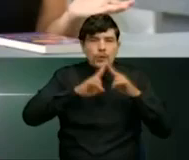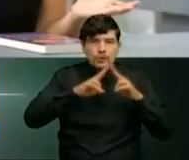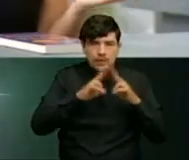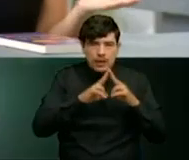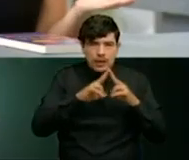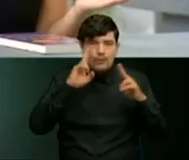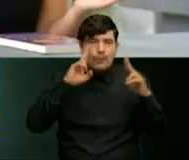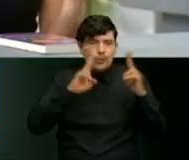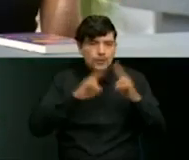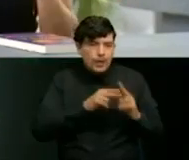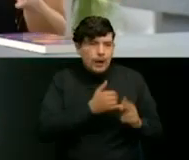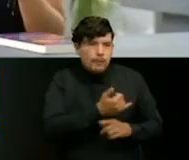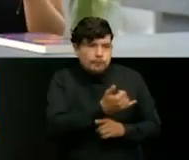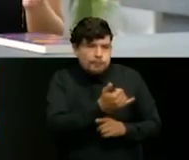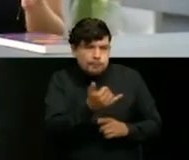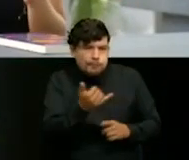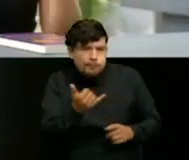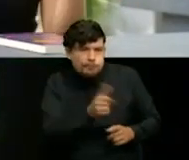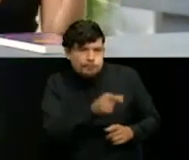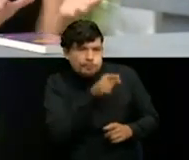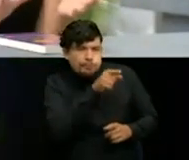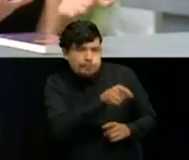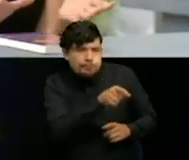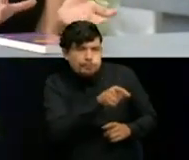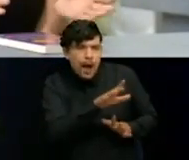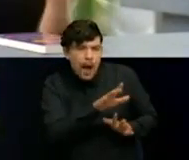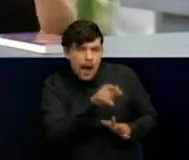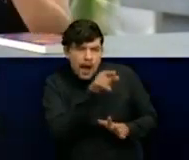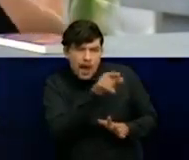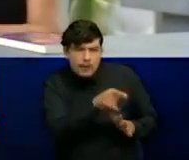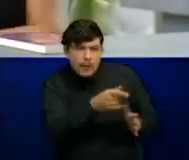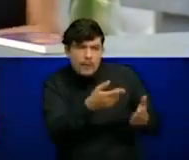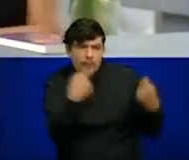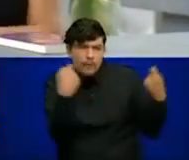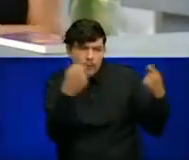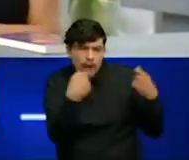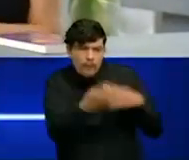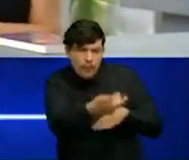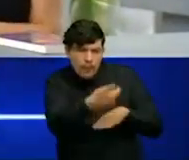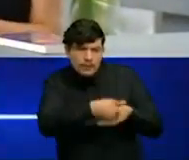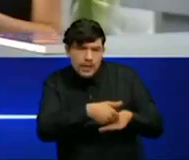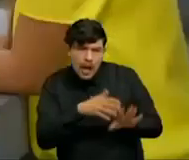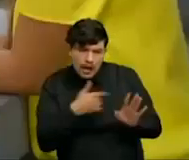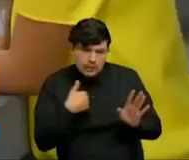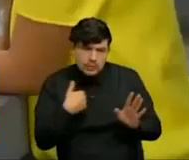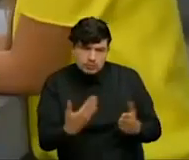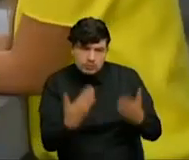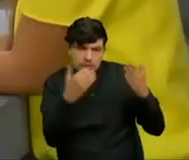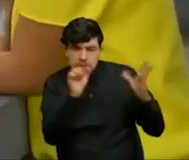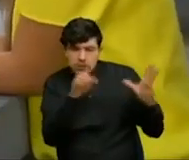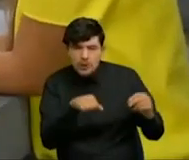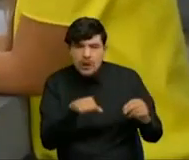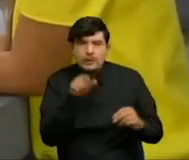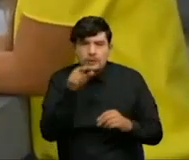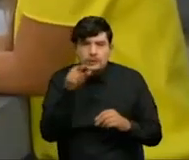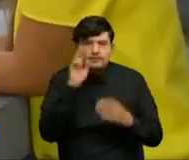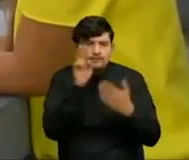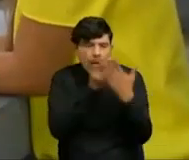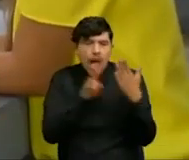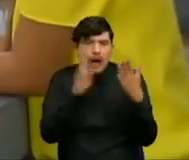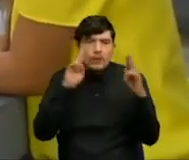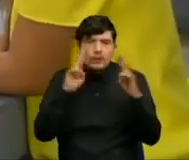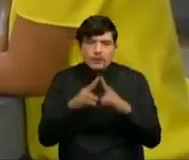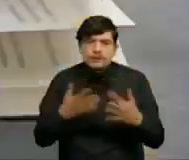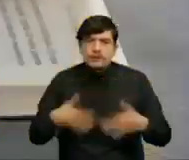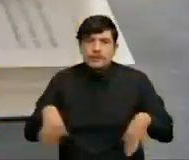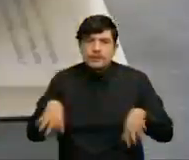ofrecer un montón de cosas y que eso que existe sí puede llegar a ser saludable para ti o no puede llegar a ser saludable para ti. Un importante análisis desde el